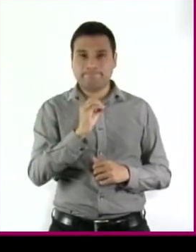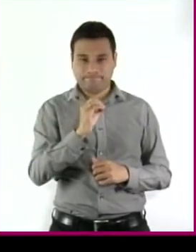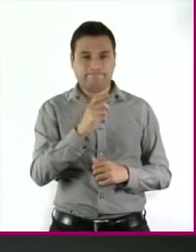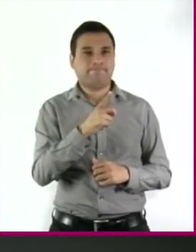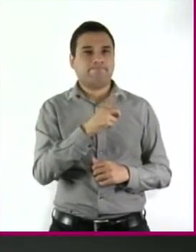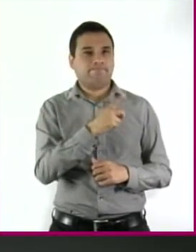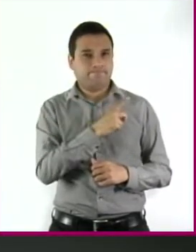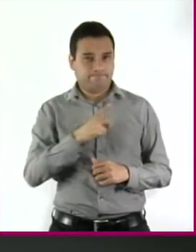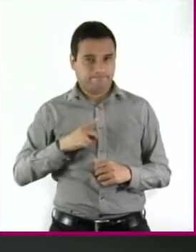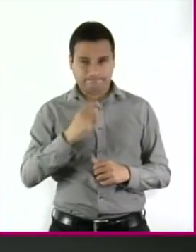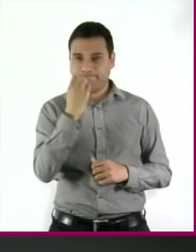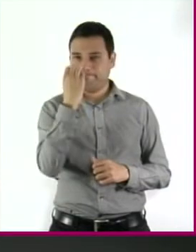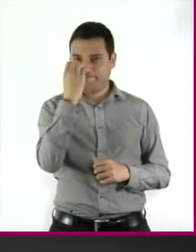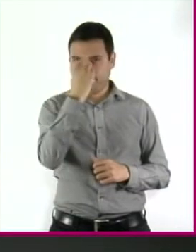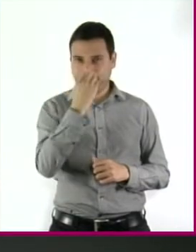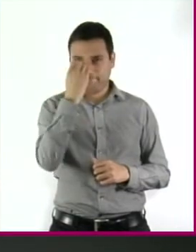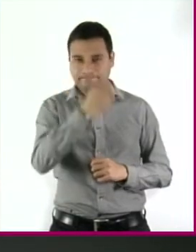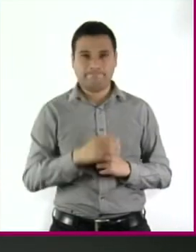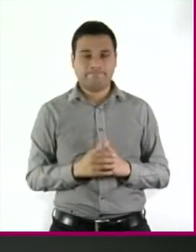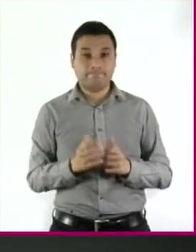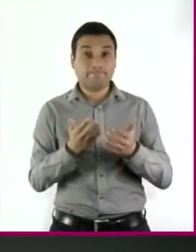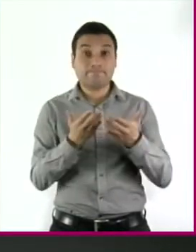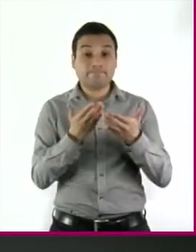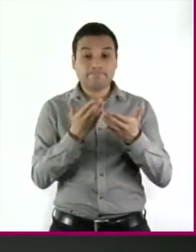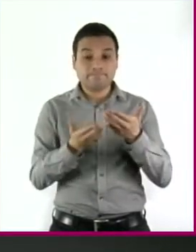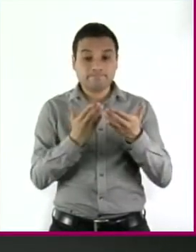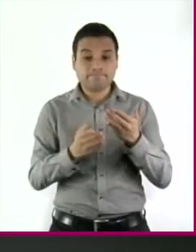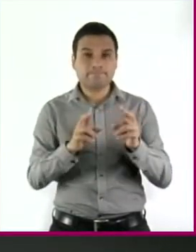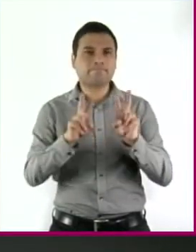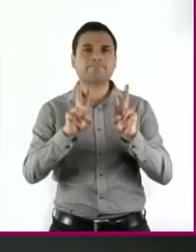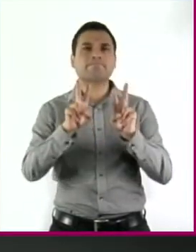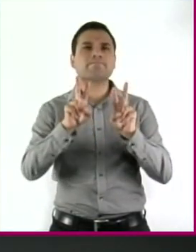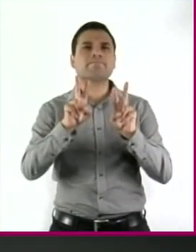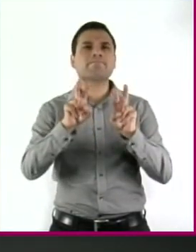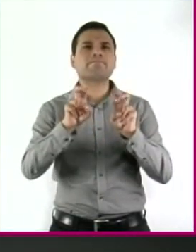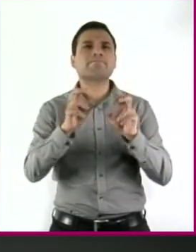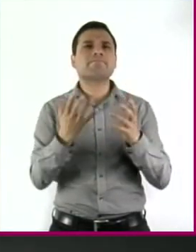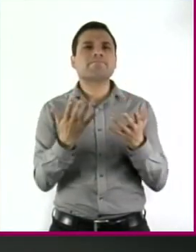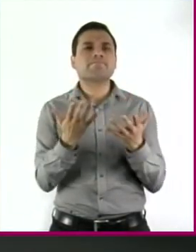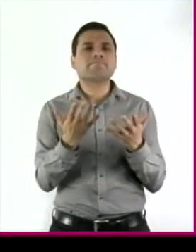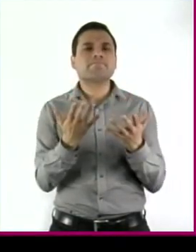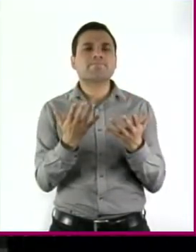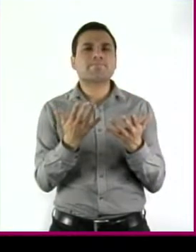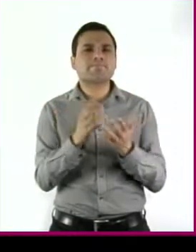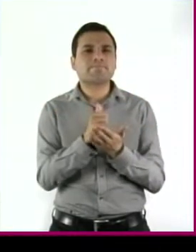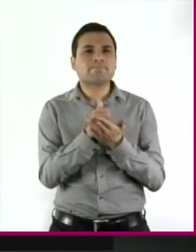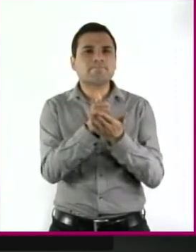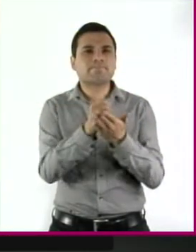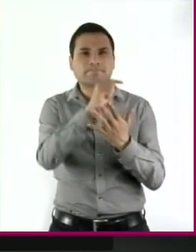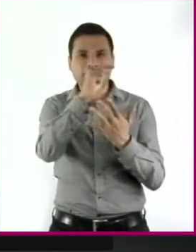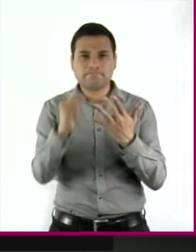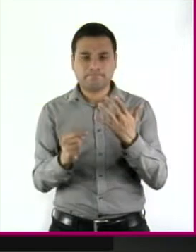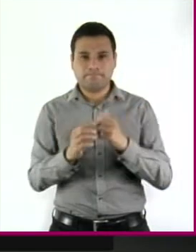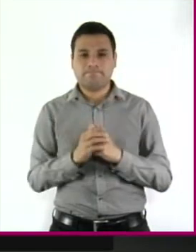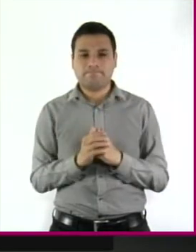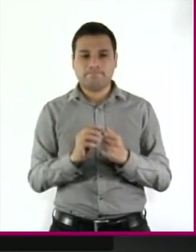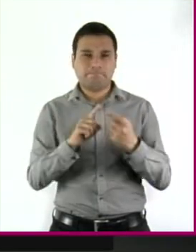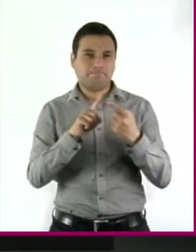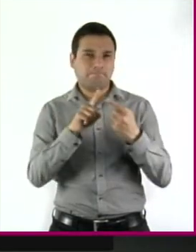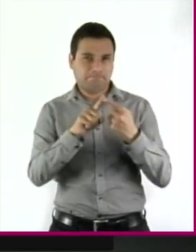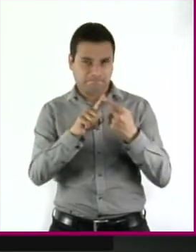En este programa, se ha recurrido a las siguientes técnicas. 1. Discurso.